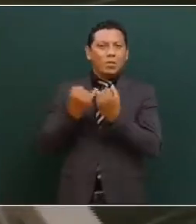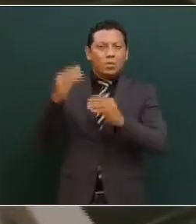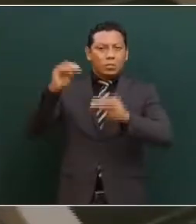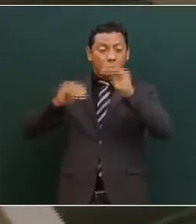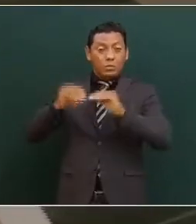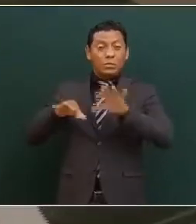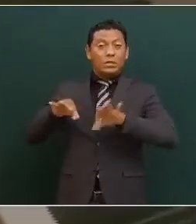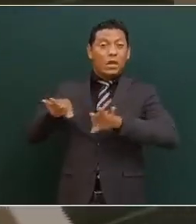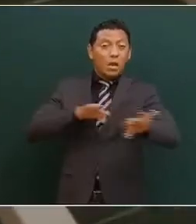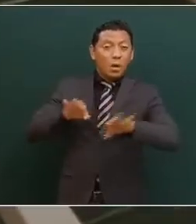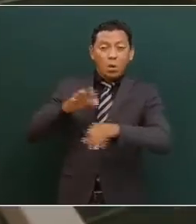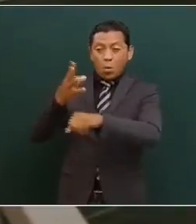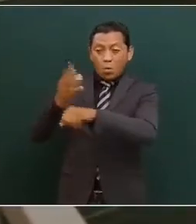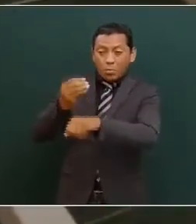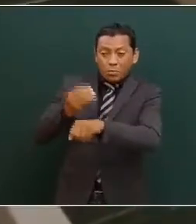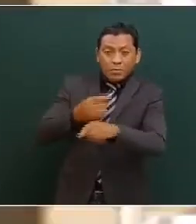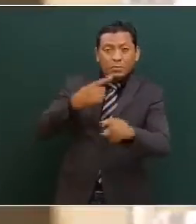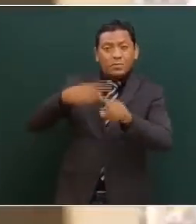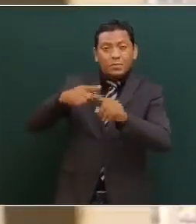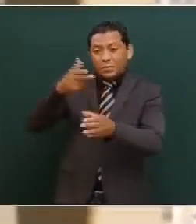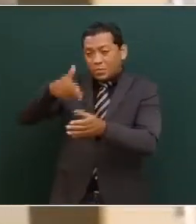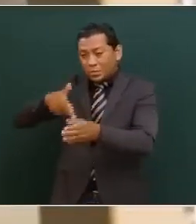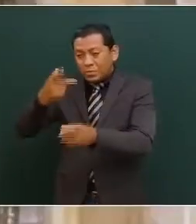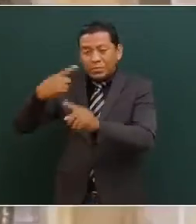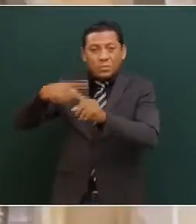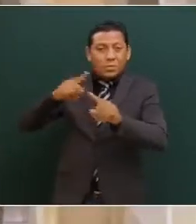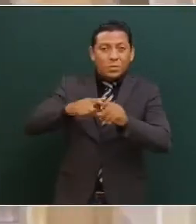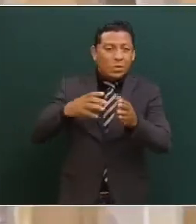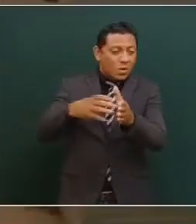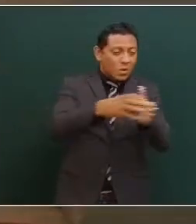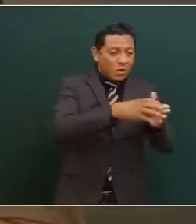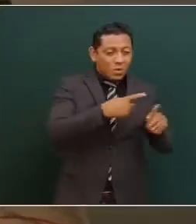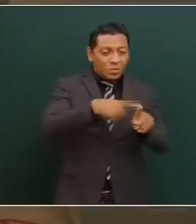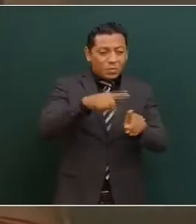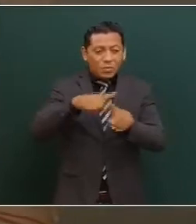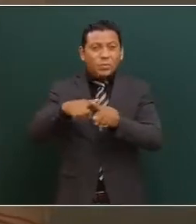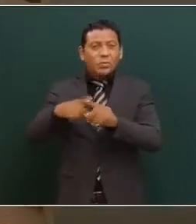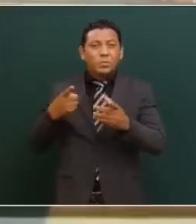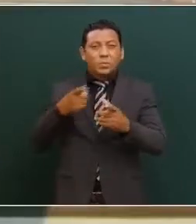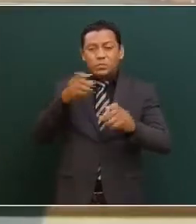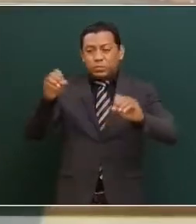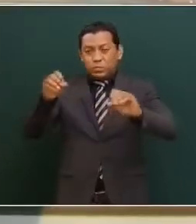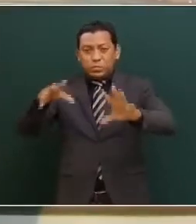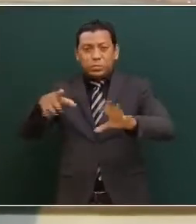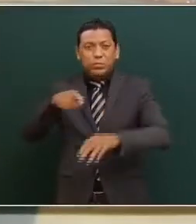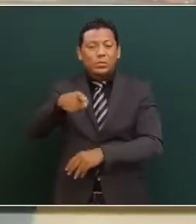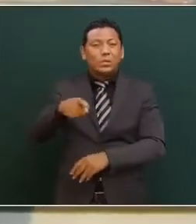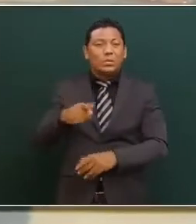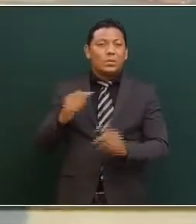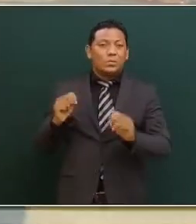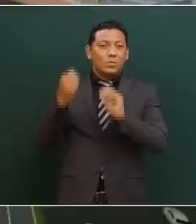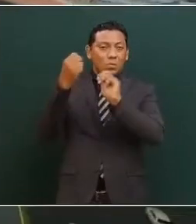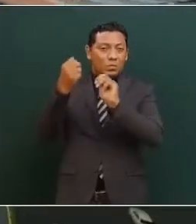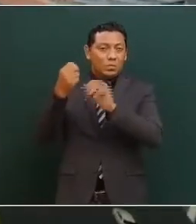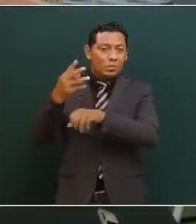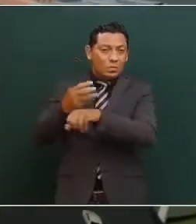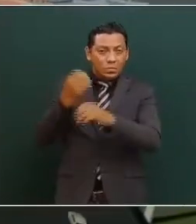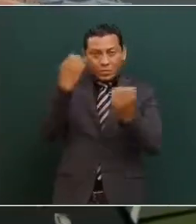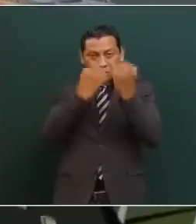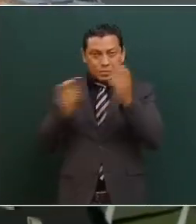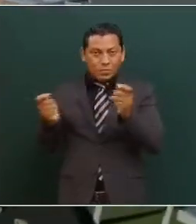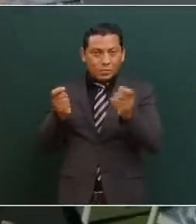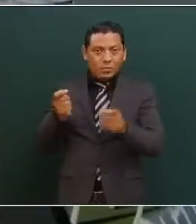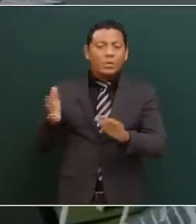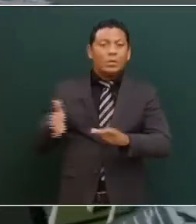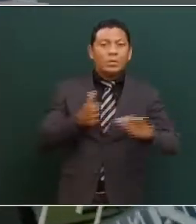continúan trabajos de ajuste de detalles de soldadura en cajones de muñones de los bastidores iluminados de la Torre de Control. En el